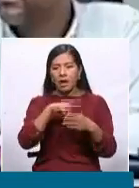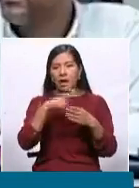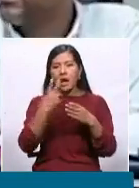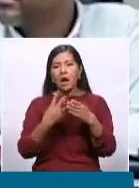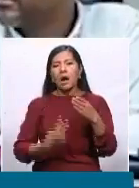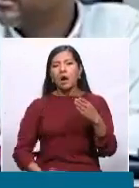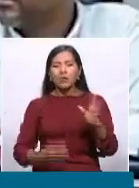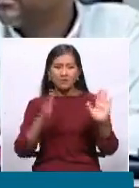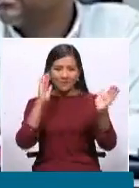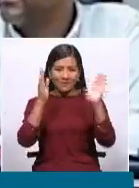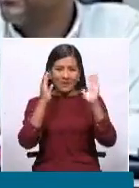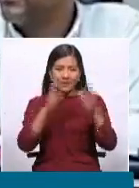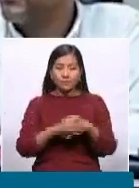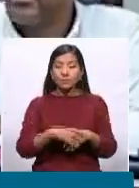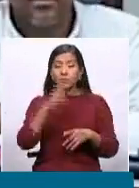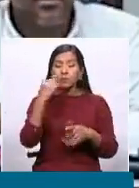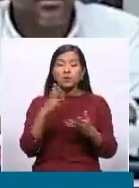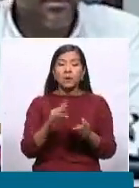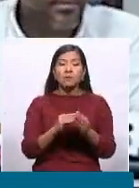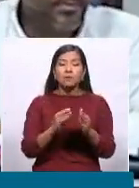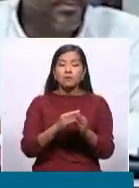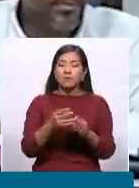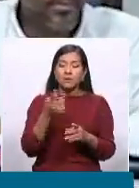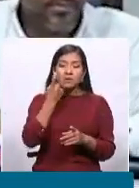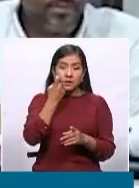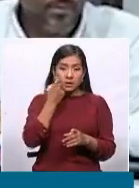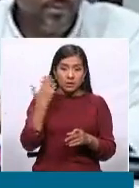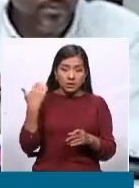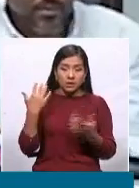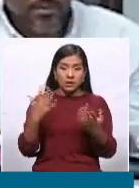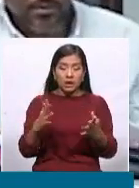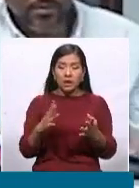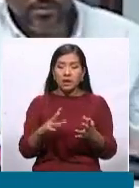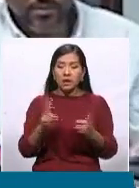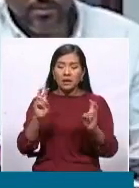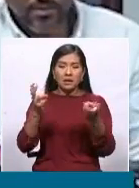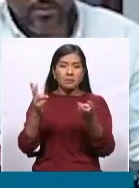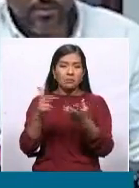como decía hace un momento también resulta ser que estos proyectos